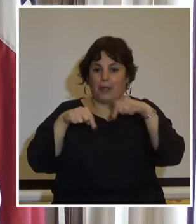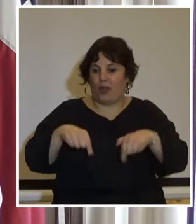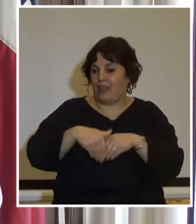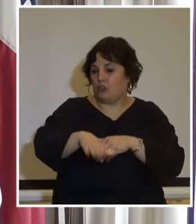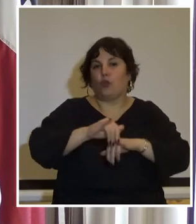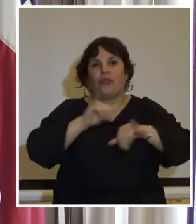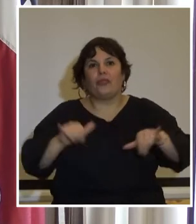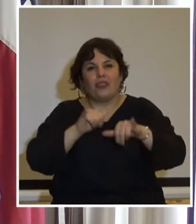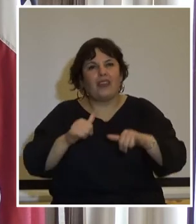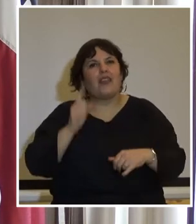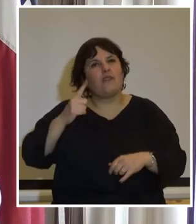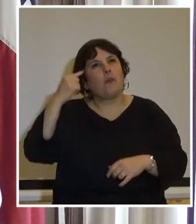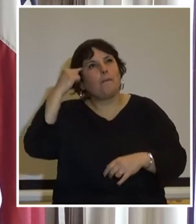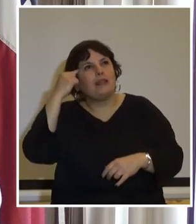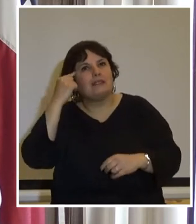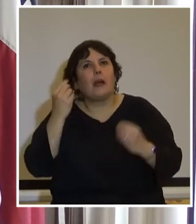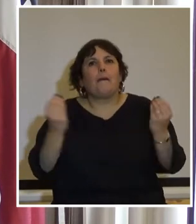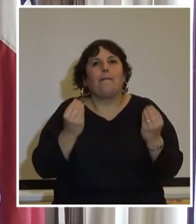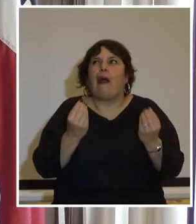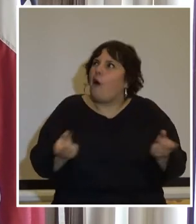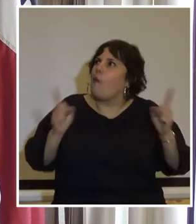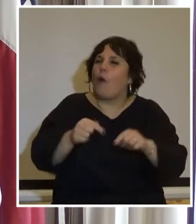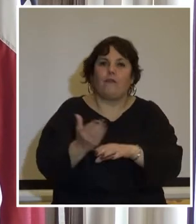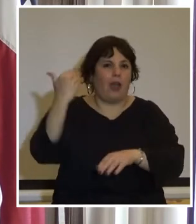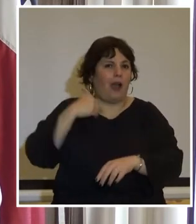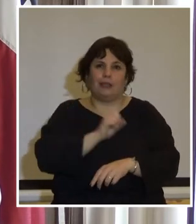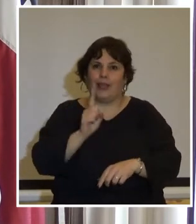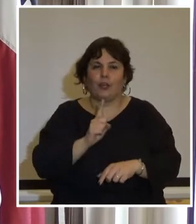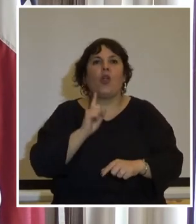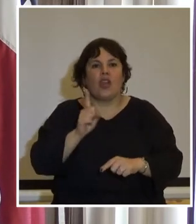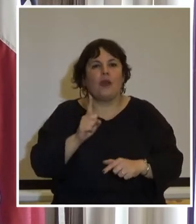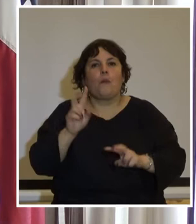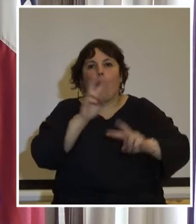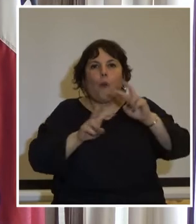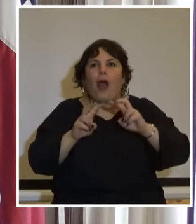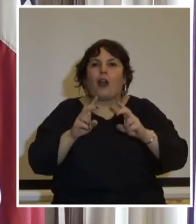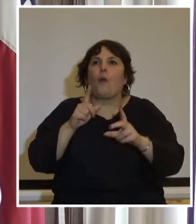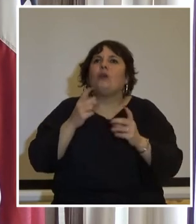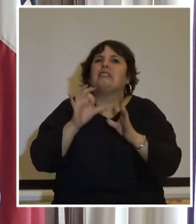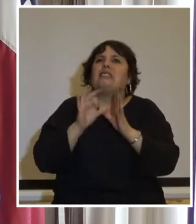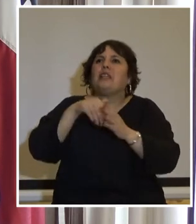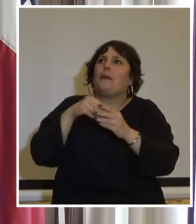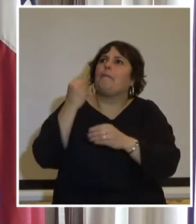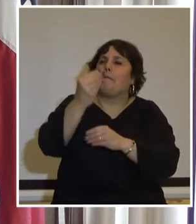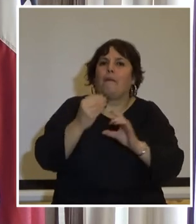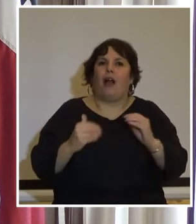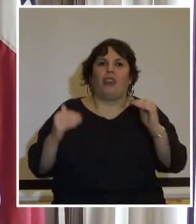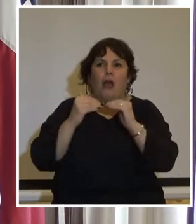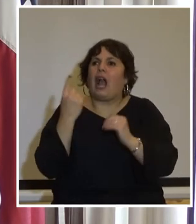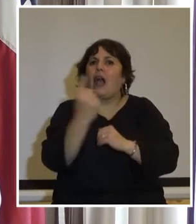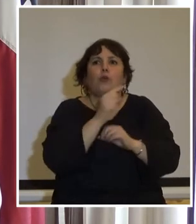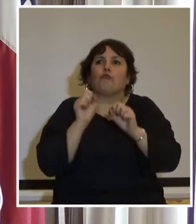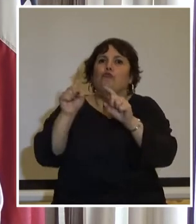tenemos que pensar que para que esto no nos vuelva a pasar tenemos que revigorizar la democracia. Cada uno desde su lugar.